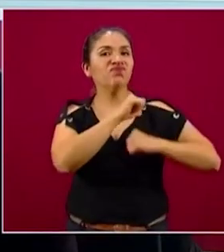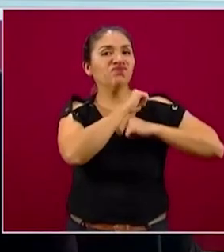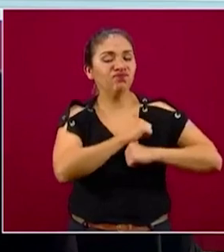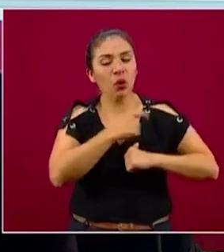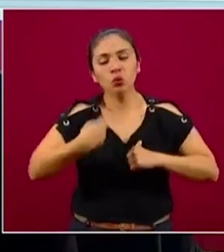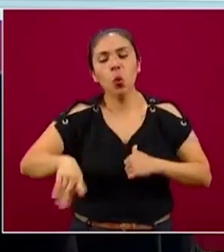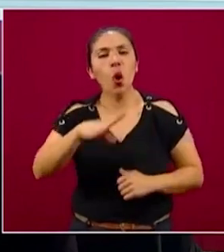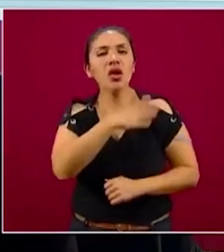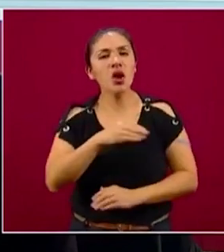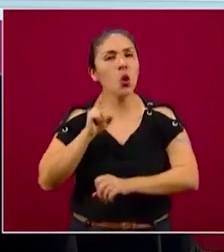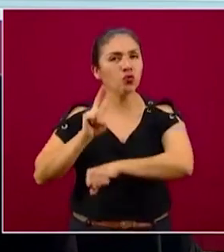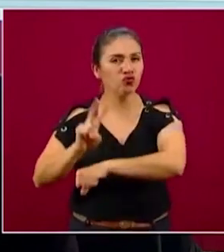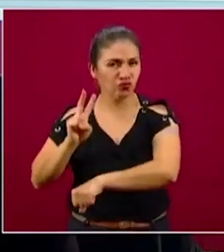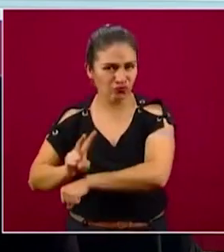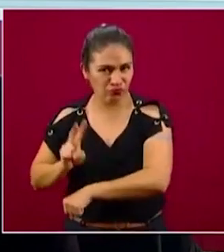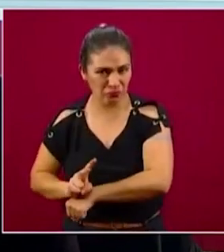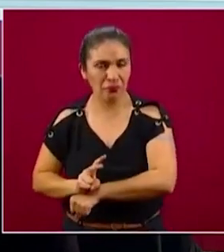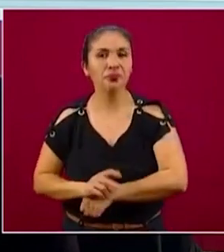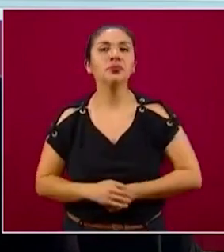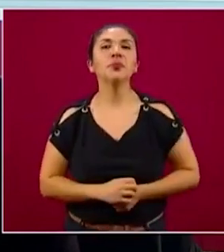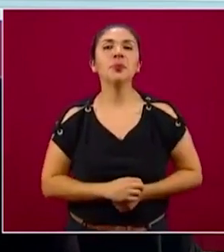de sus hijos y de sus hijas.